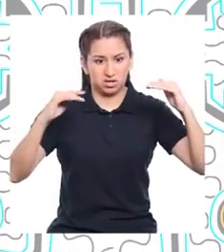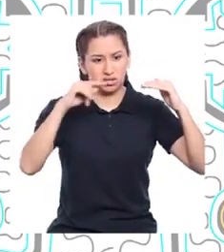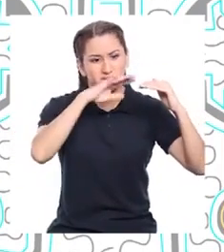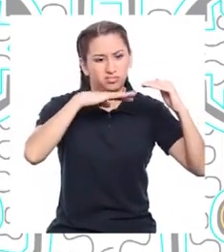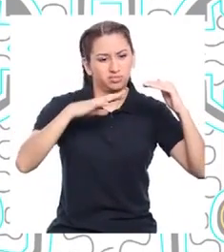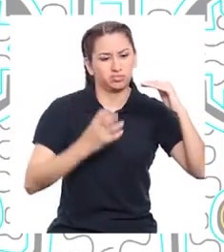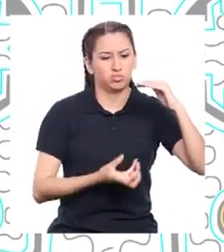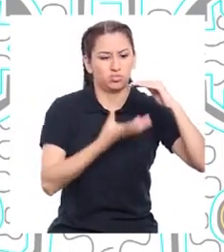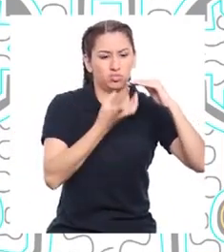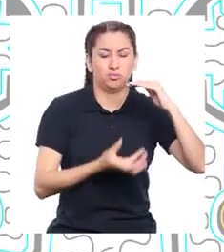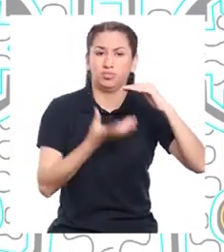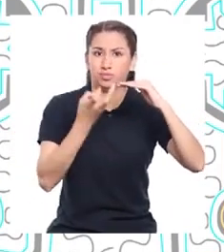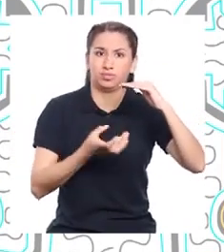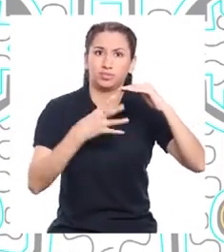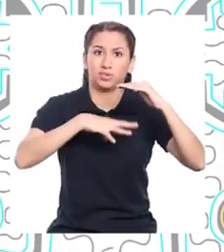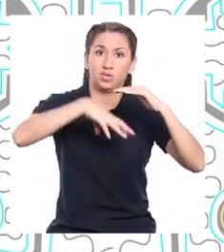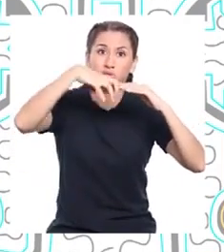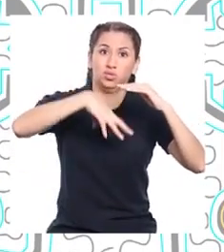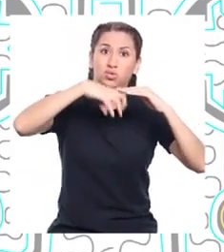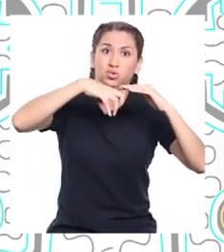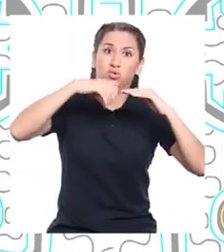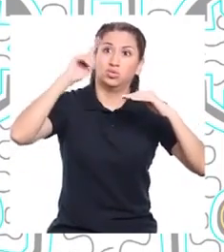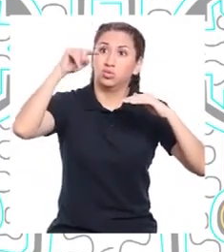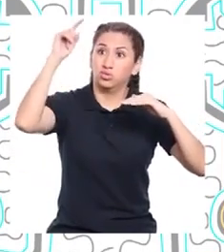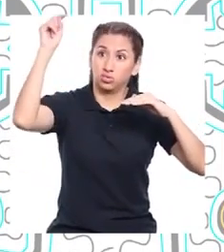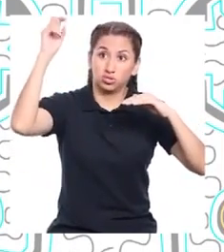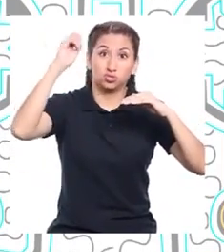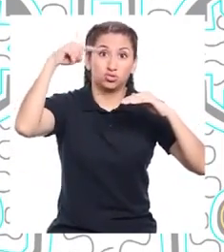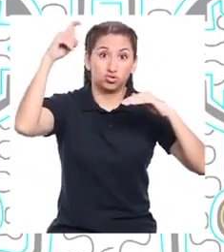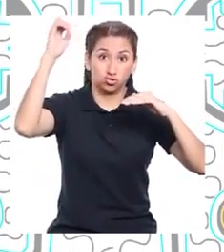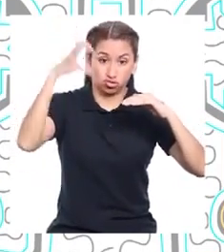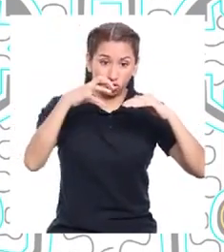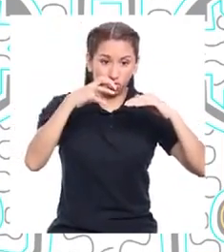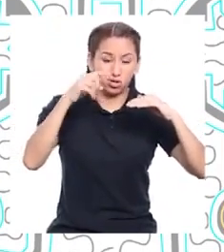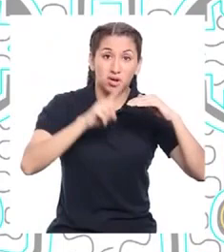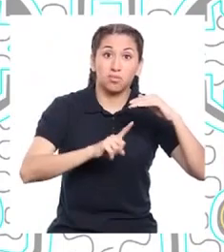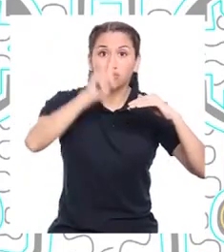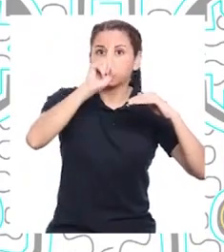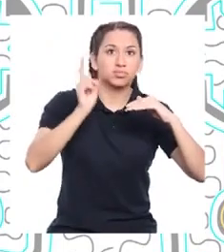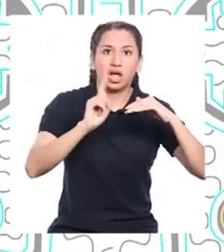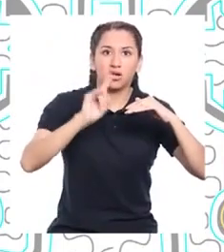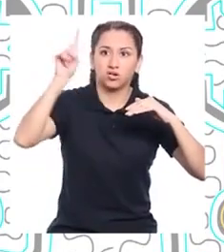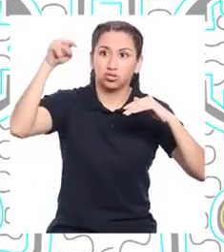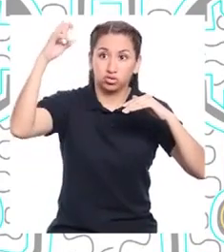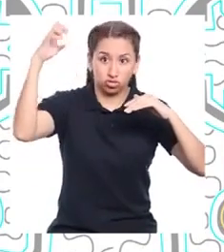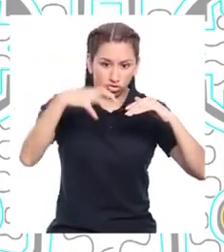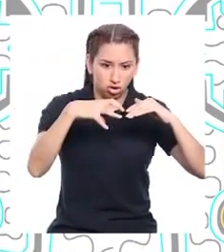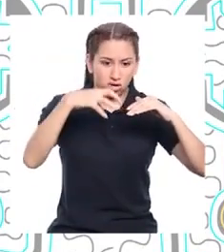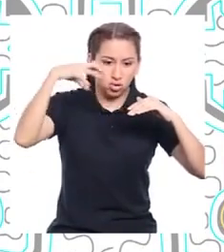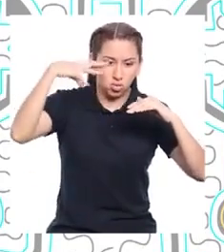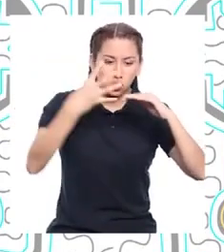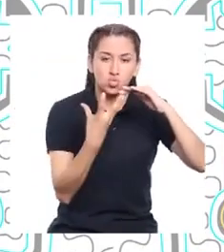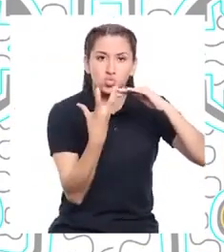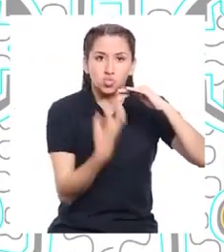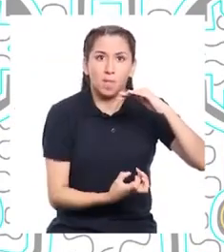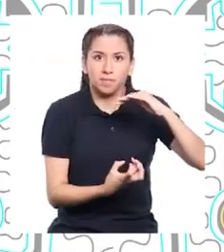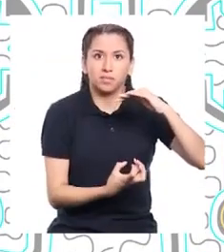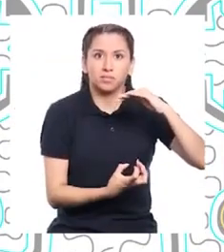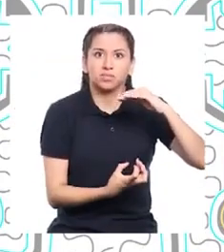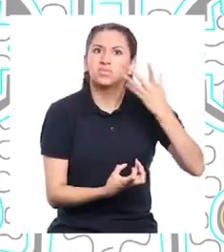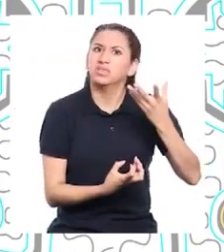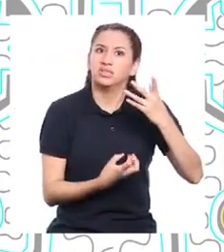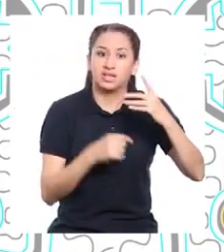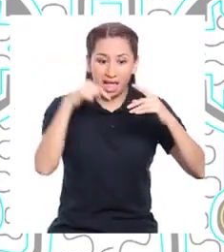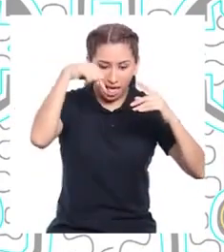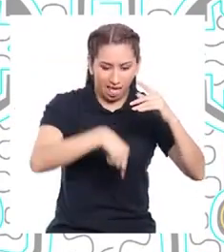retienen la energía solar y evitan que sea devuelta al espacio exterior. La energía solar, al quedar atrapada en la atmósfera,